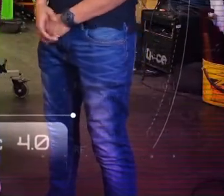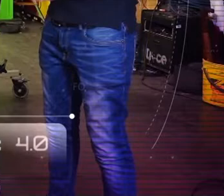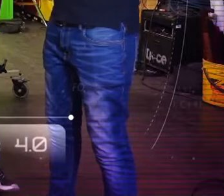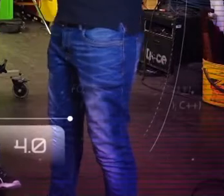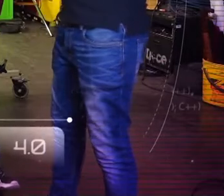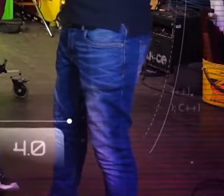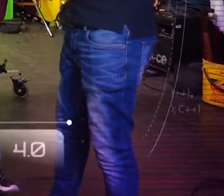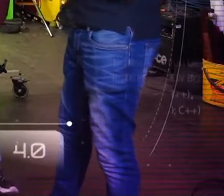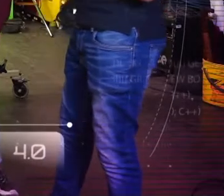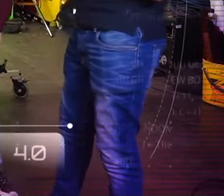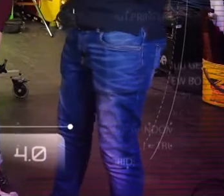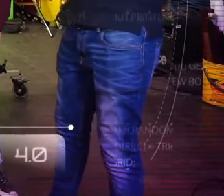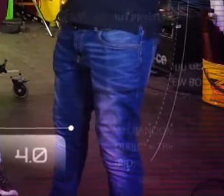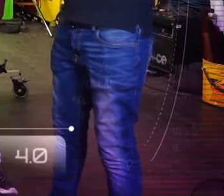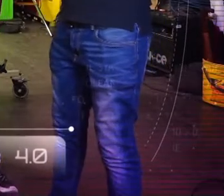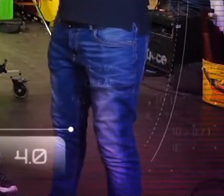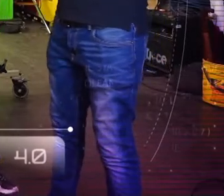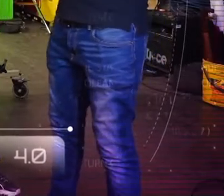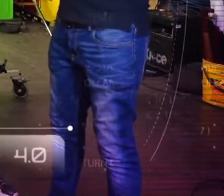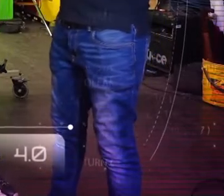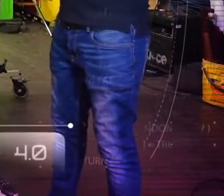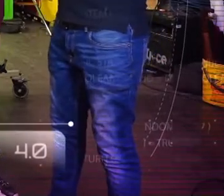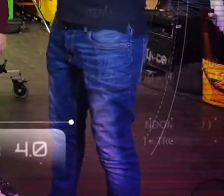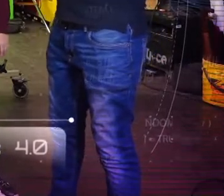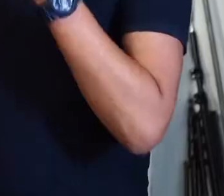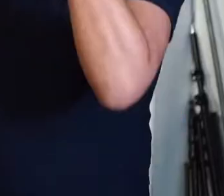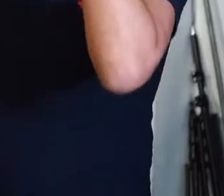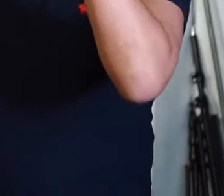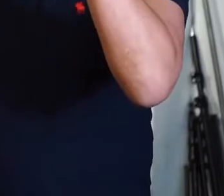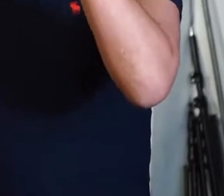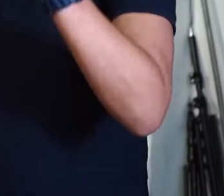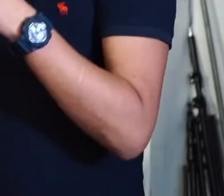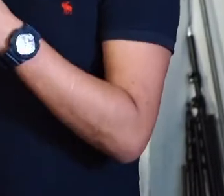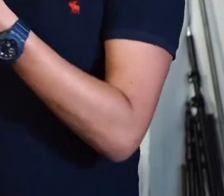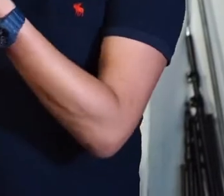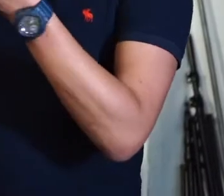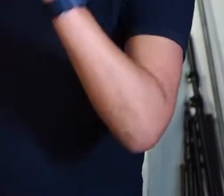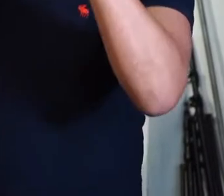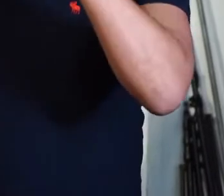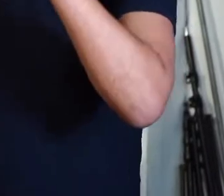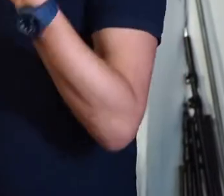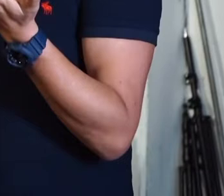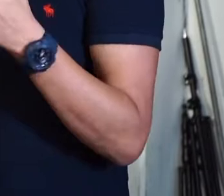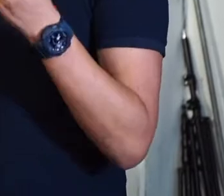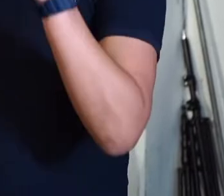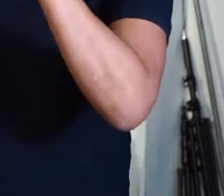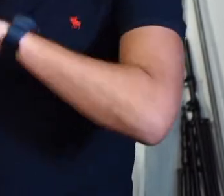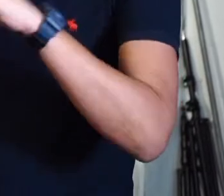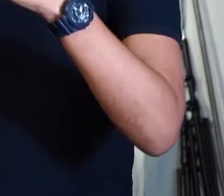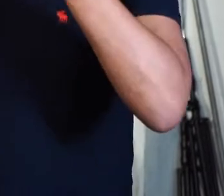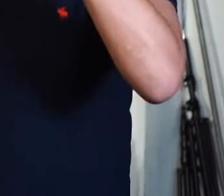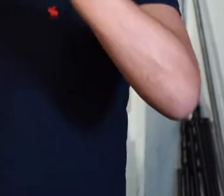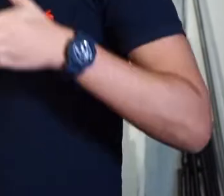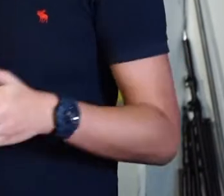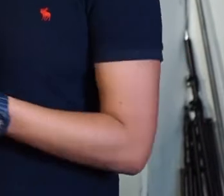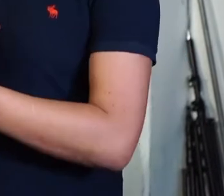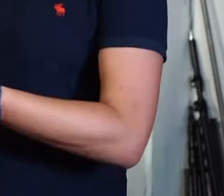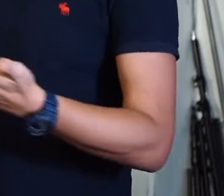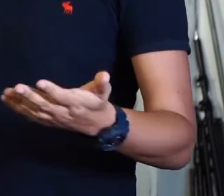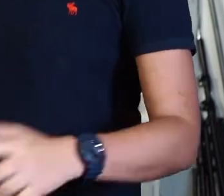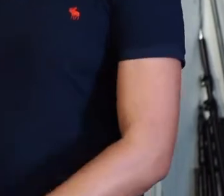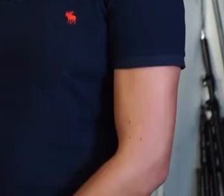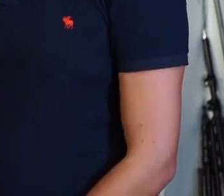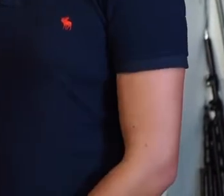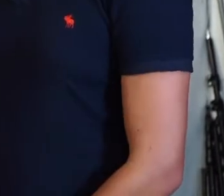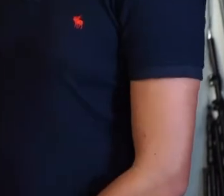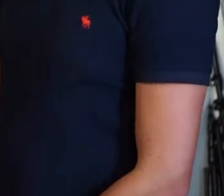lengua de señas internacional, subtítulos. Y además de eso, pues también tenemos diseño, fotografía